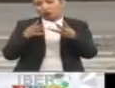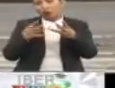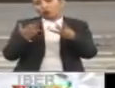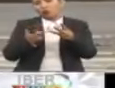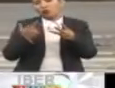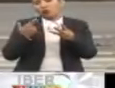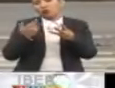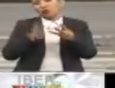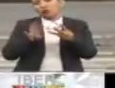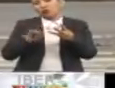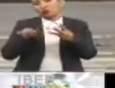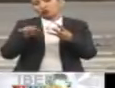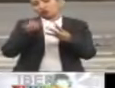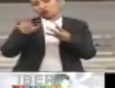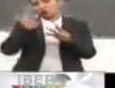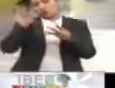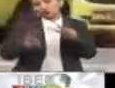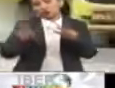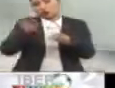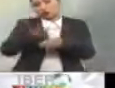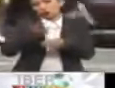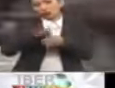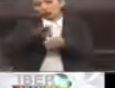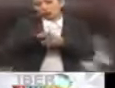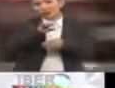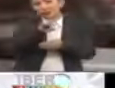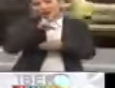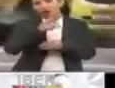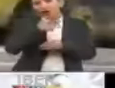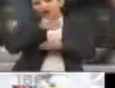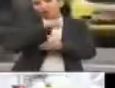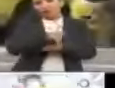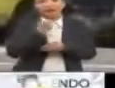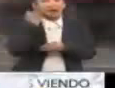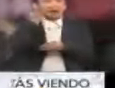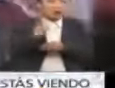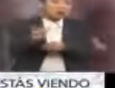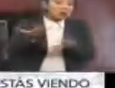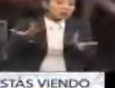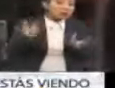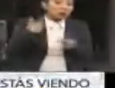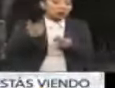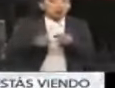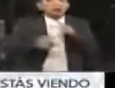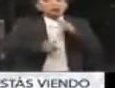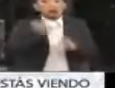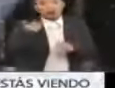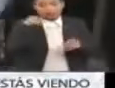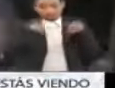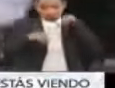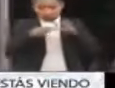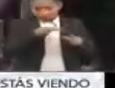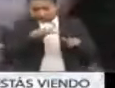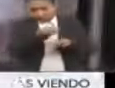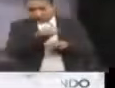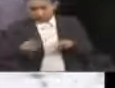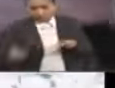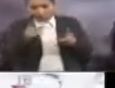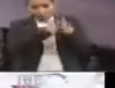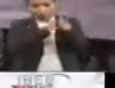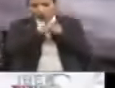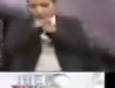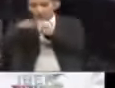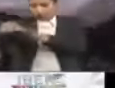votos, más de 12 millones de votos, Ciro Gómez. Entonces, vamos a ver una reconfiguración de las fuerzas